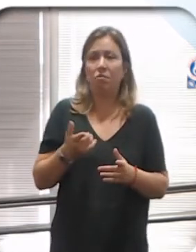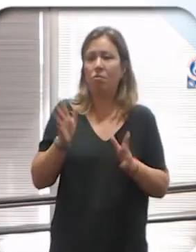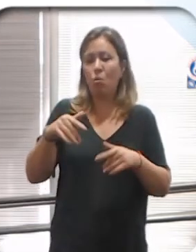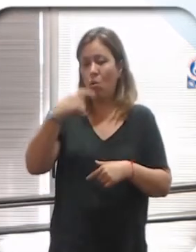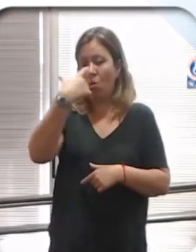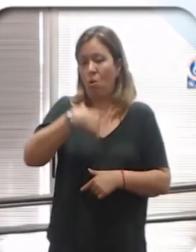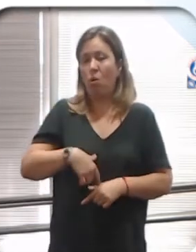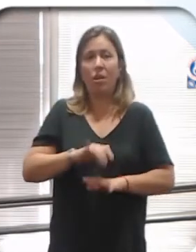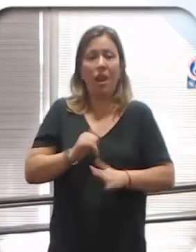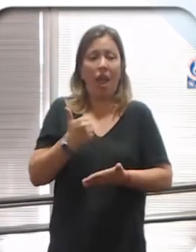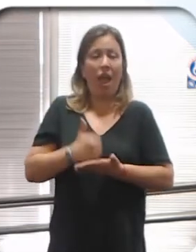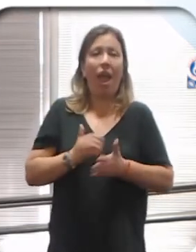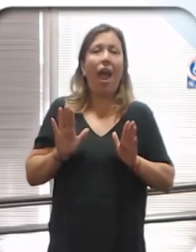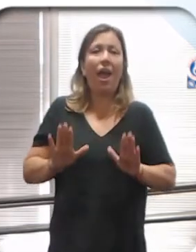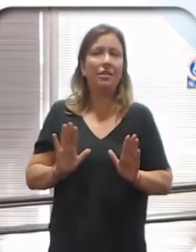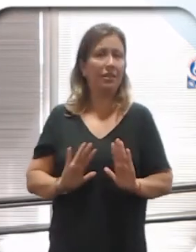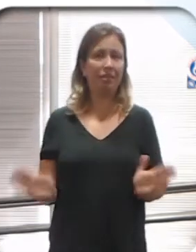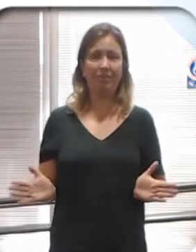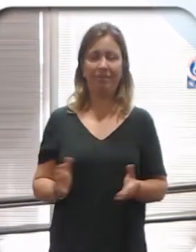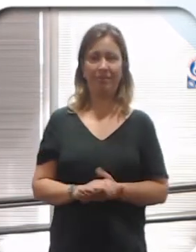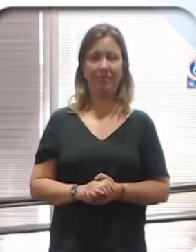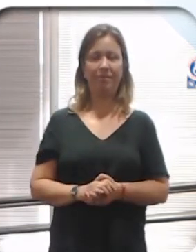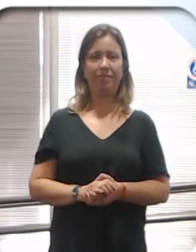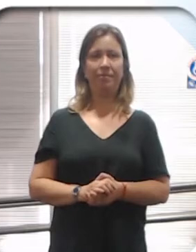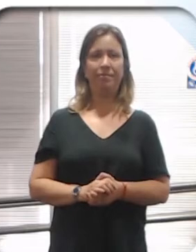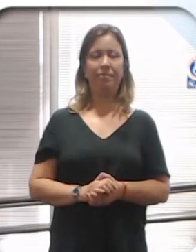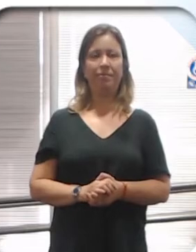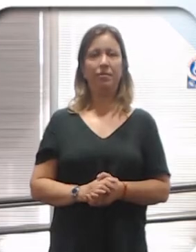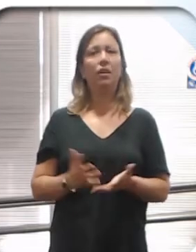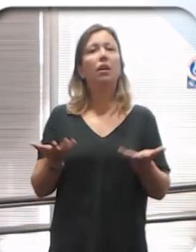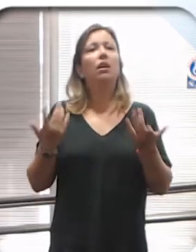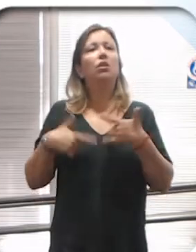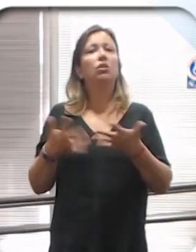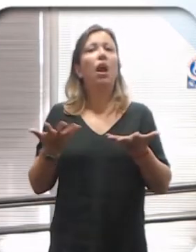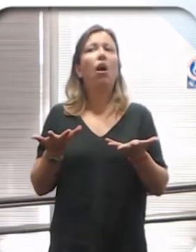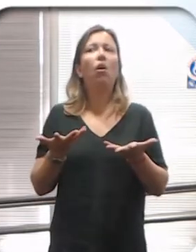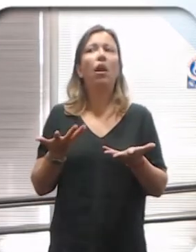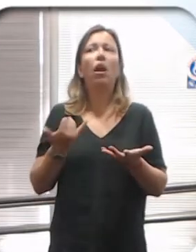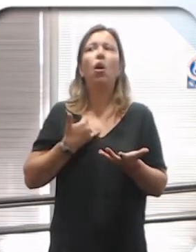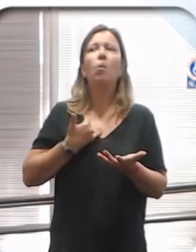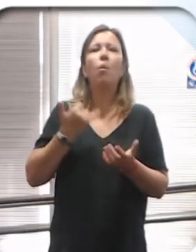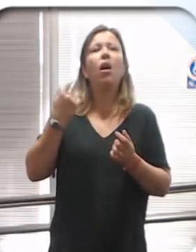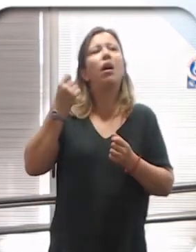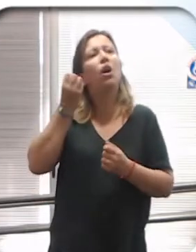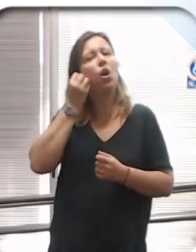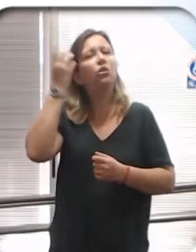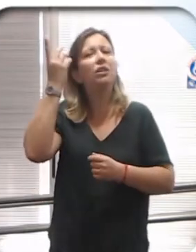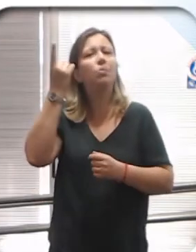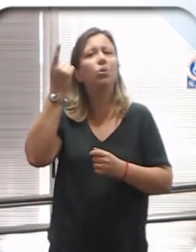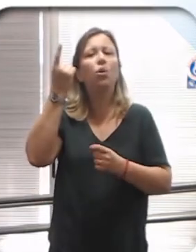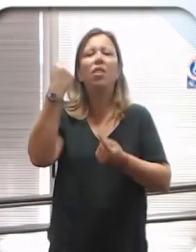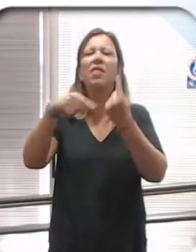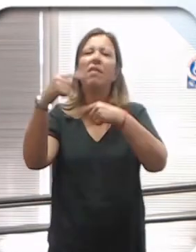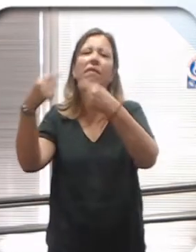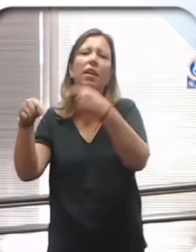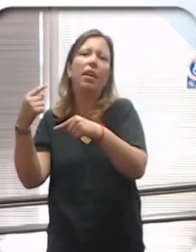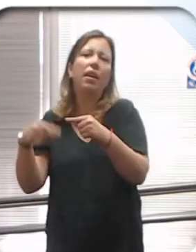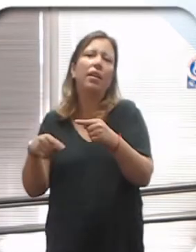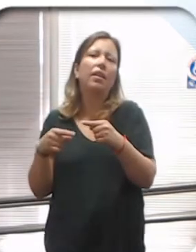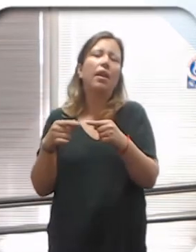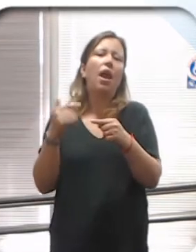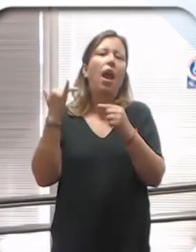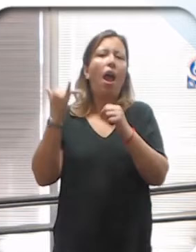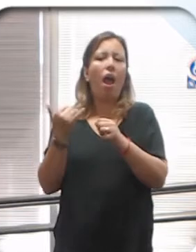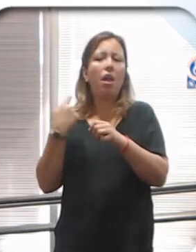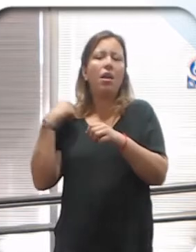inherente y presente en la persona humana, está. Y lo que vamos a tener que ver es que hay un concepto multidimensional, que tienen